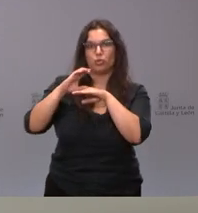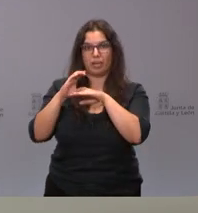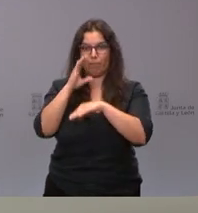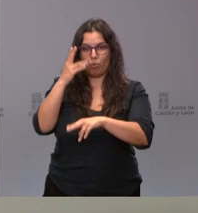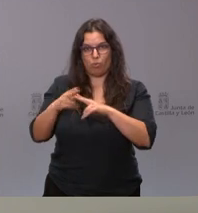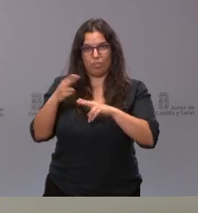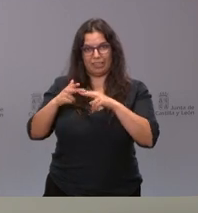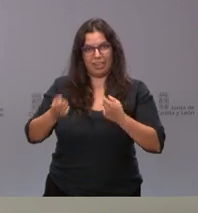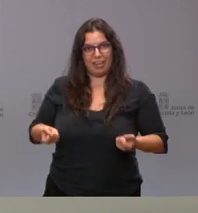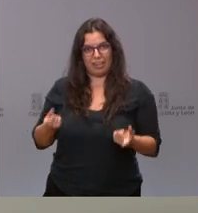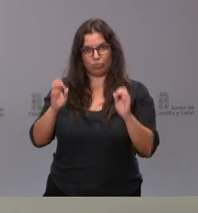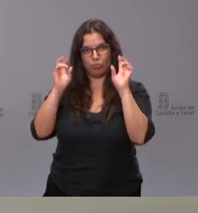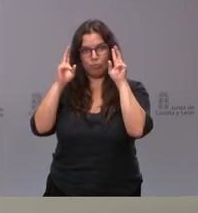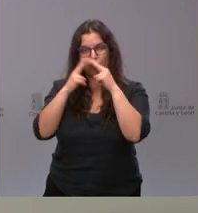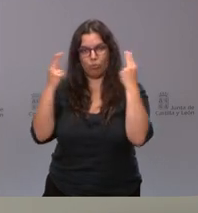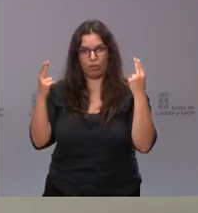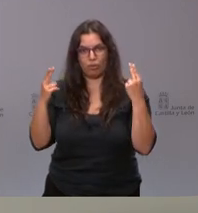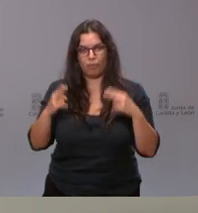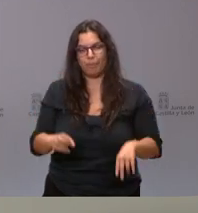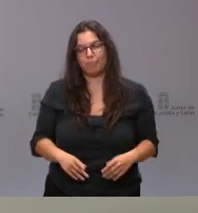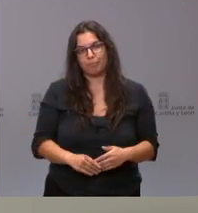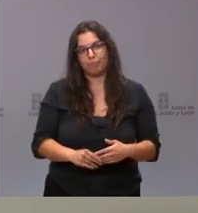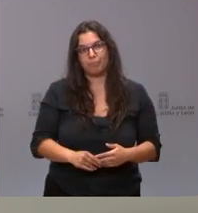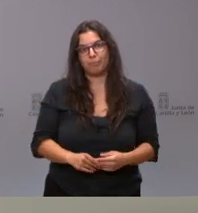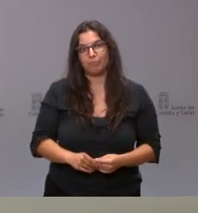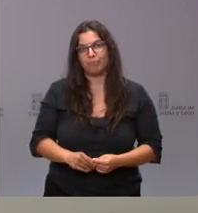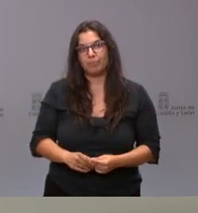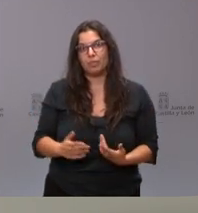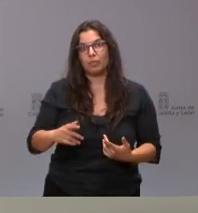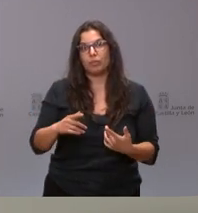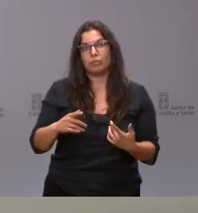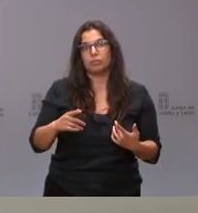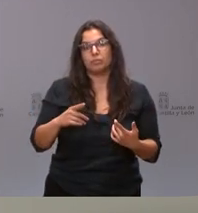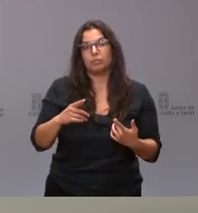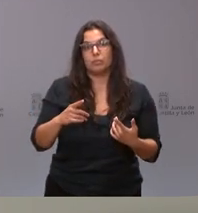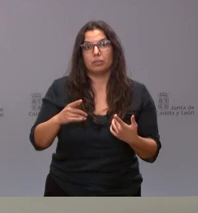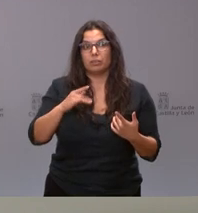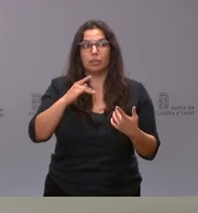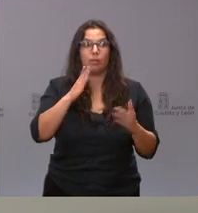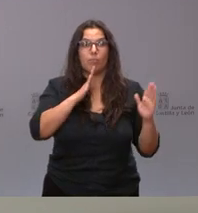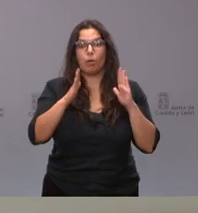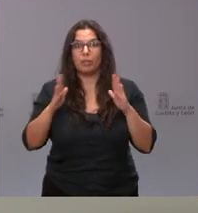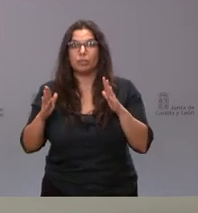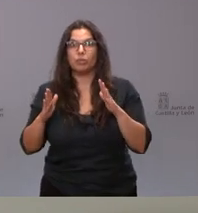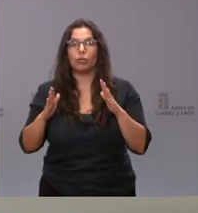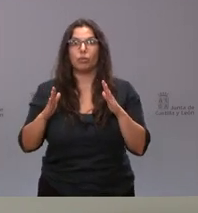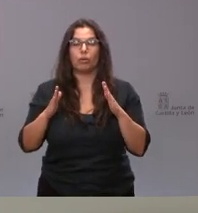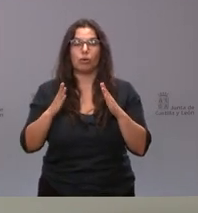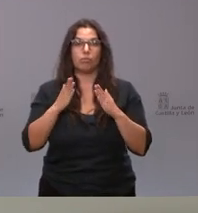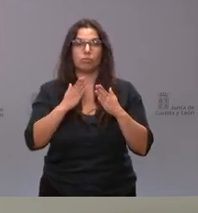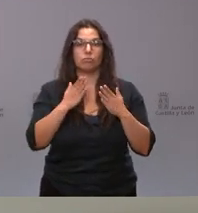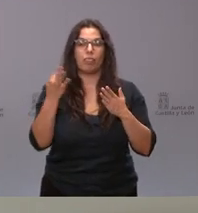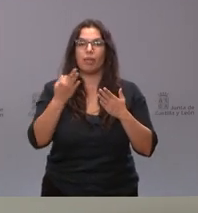gasto público. Y al momento correspondiente es que es obligado, yo creo que en cada momento, estudiar estas